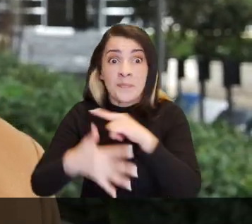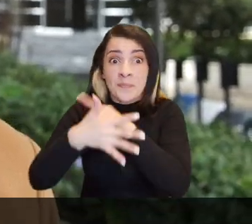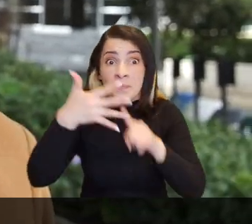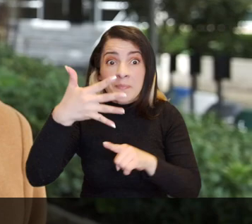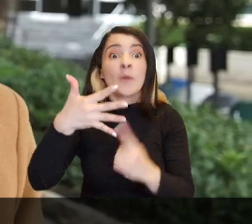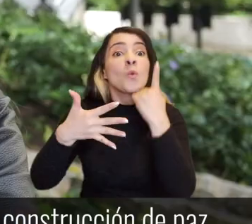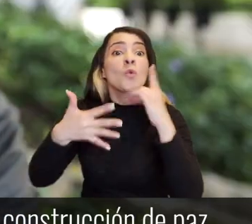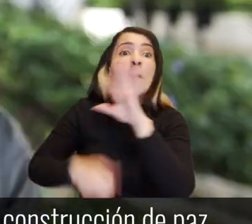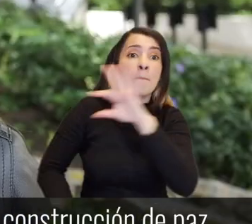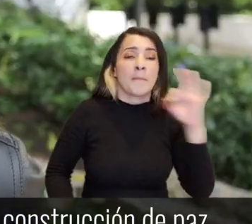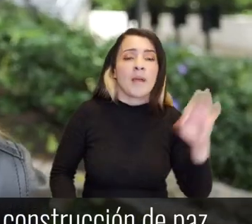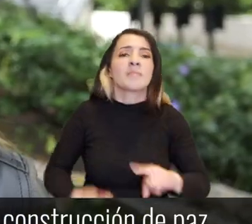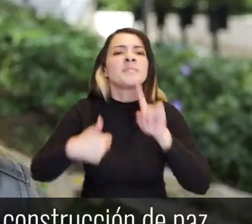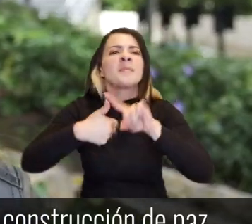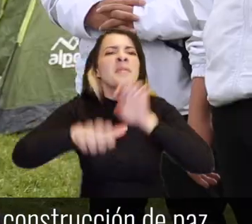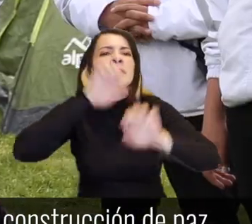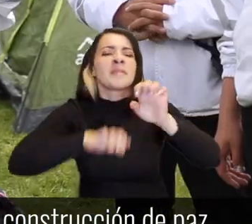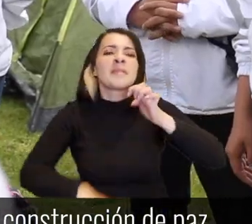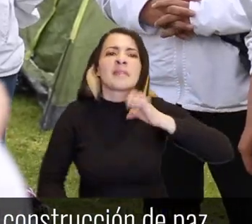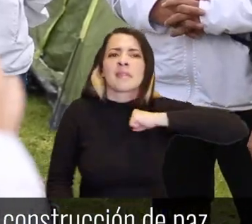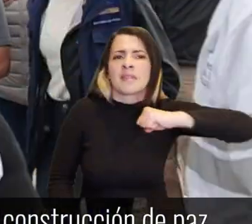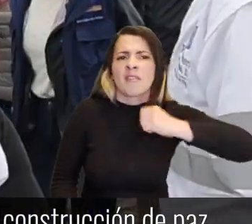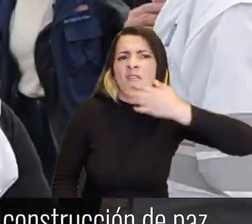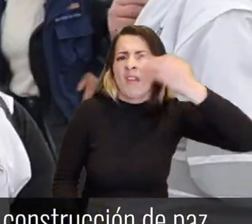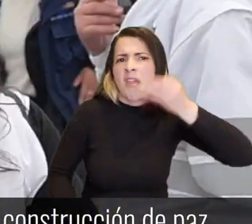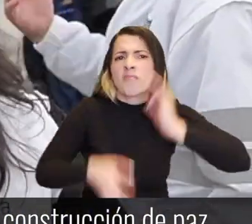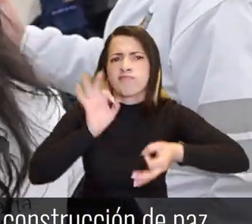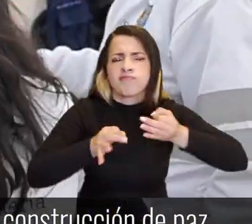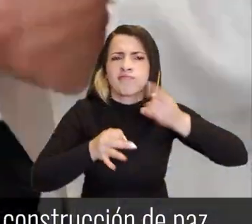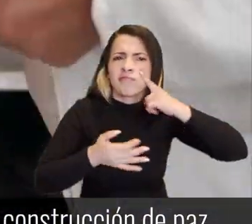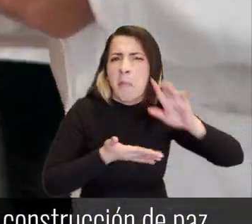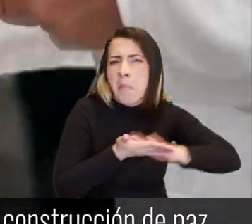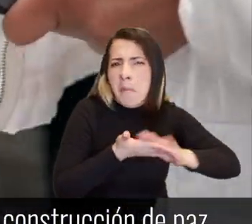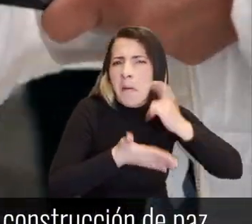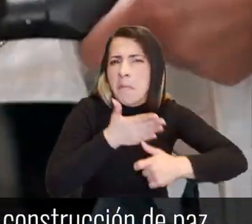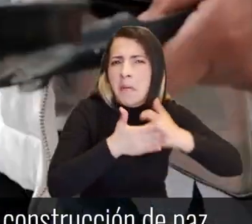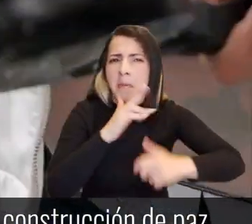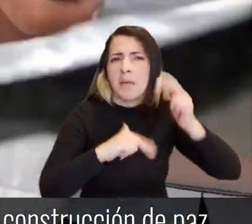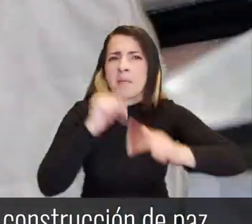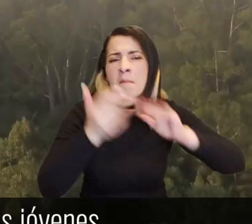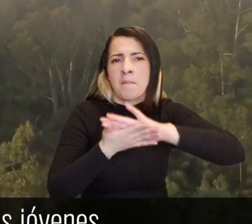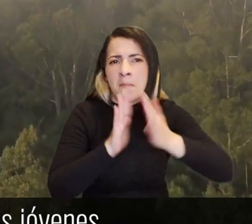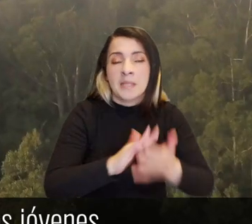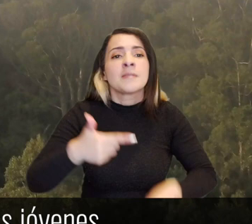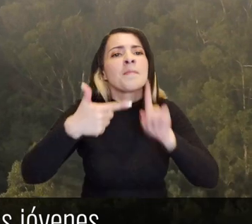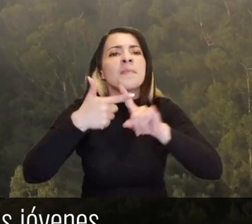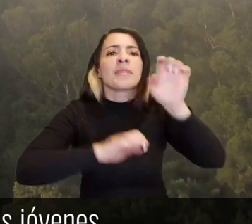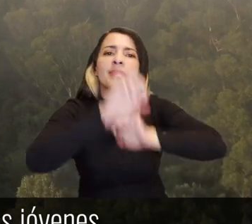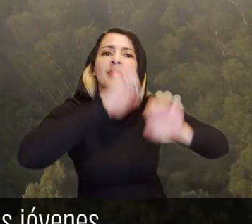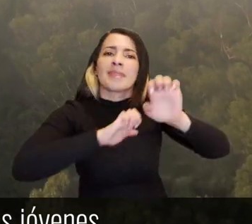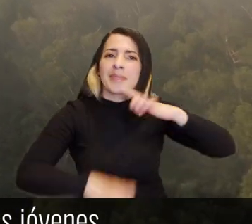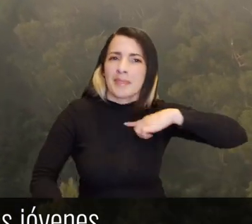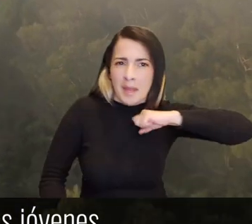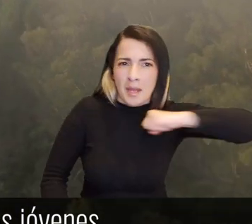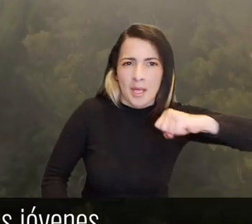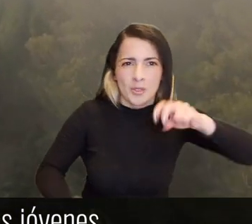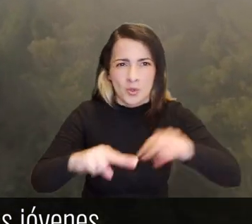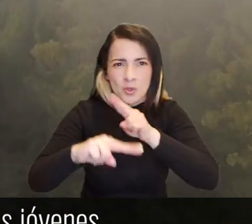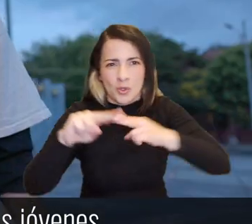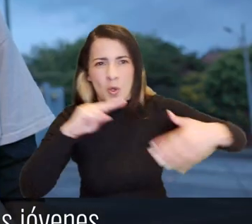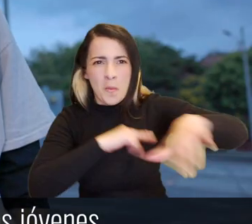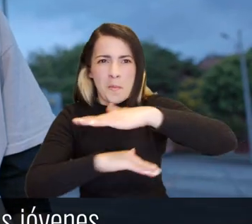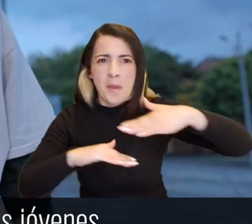de la campaña que son 1. Defensa por el derecho a la verdad, justicia, reparación y construcción de paz 2. Defensa por los derechos